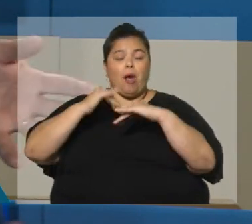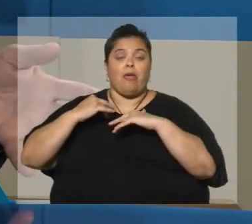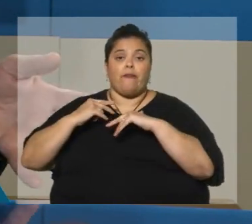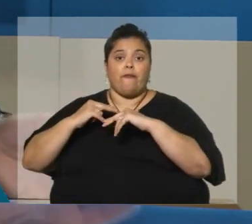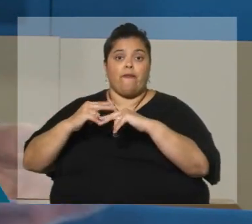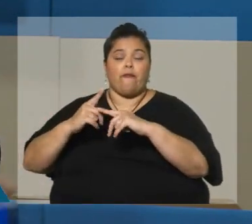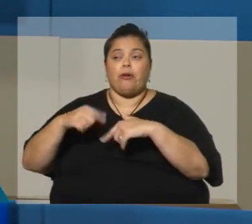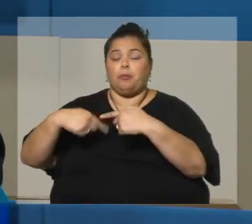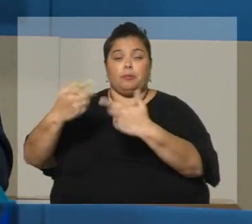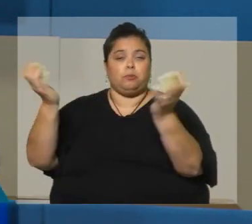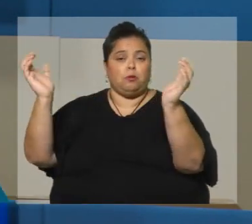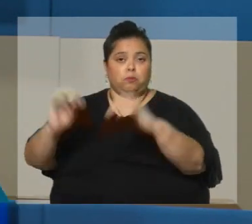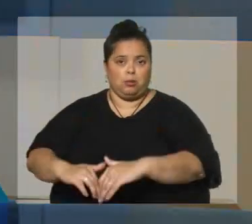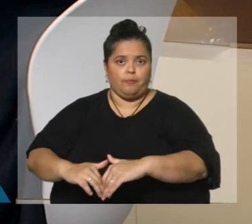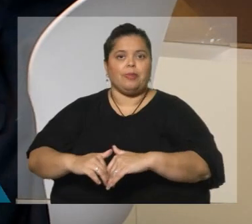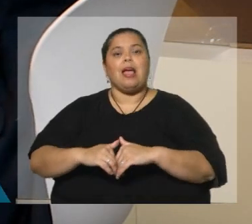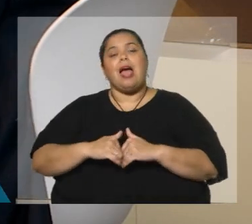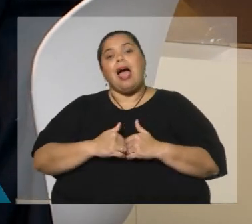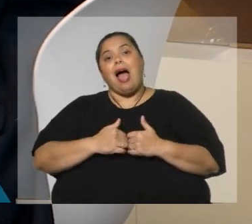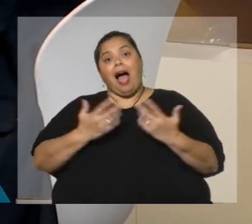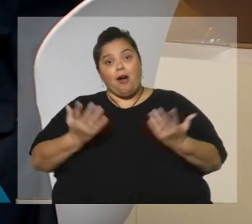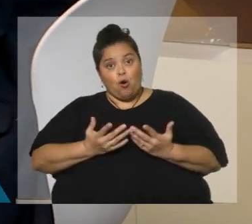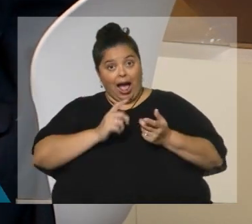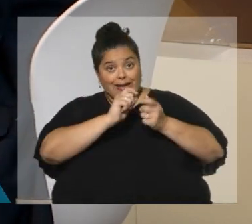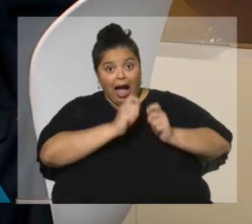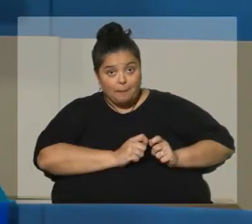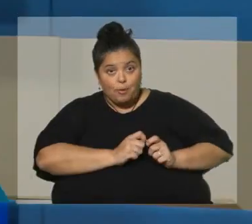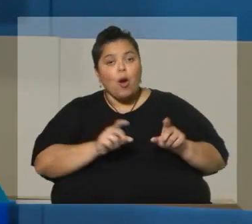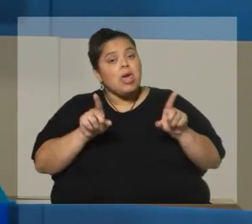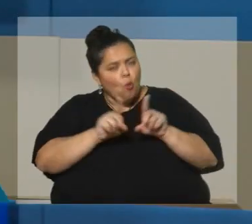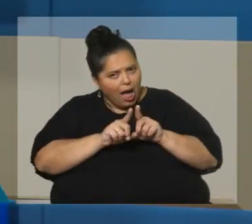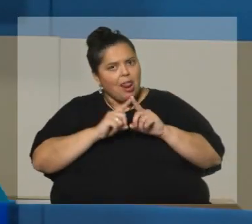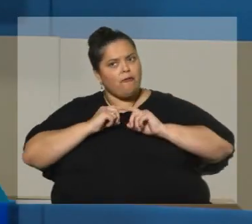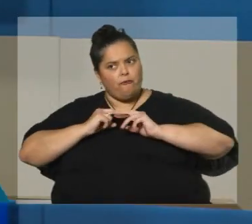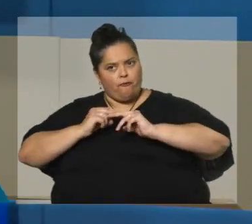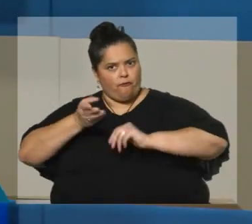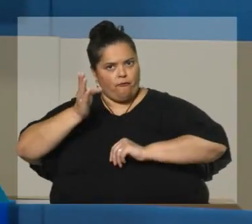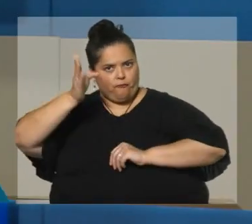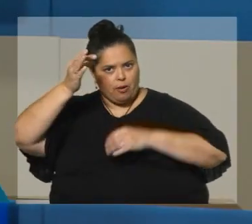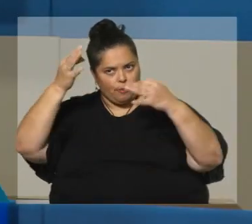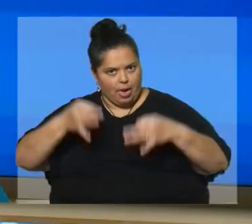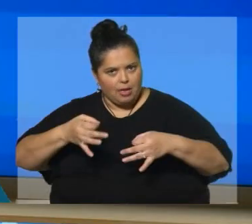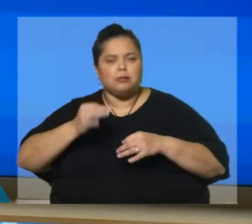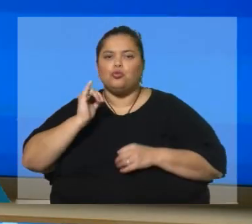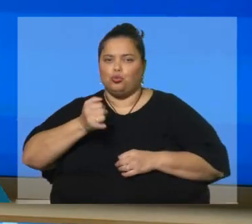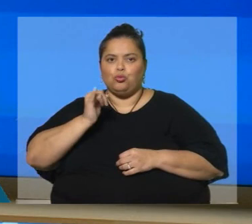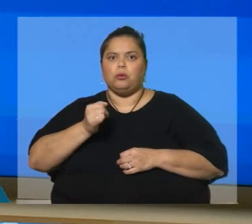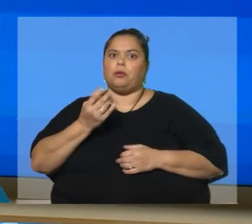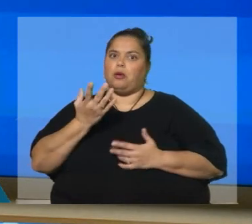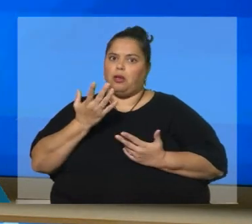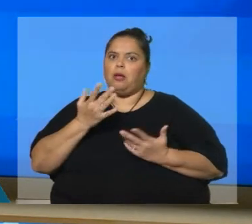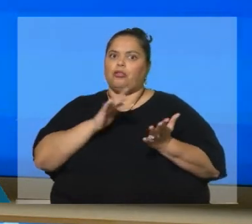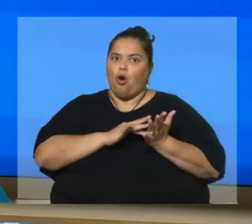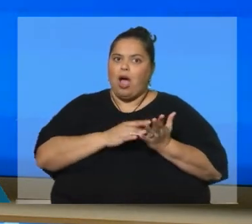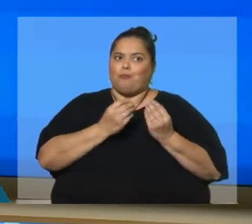tenemos hasta el día de hoy. ¿Y sigue siendo sustentable con los cambios que le Con los cambios sigue siendo sustentable, sin duda. Porque le metieron mucha mano también, hay que